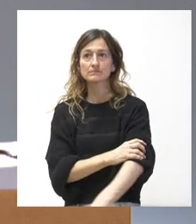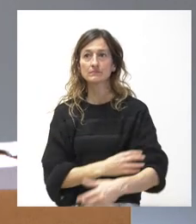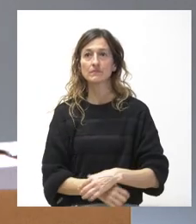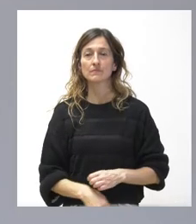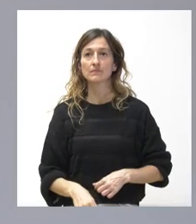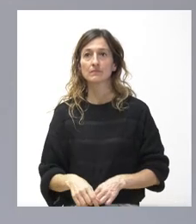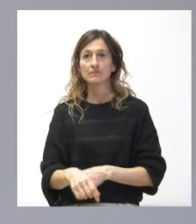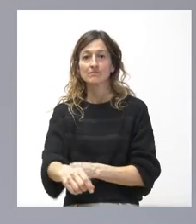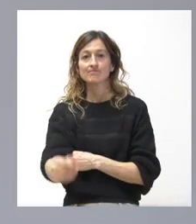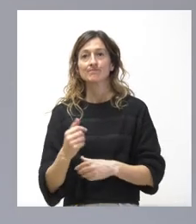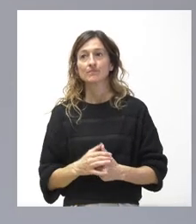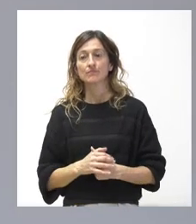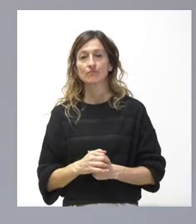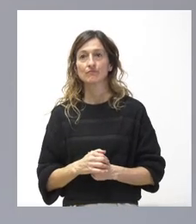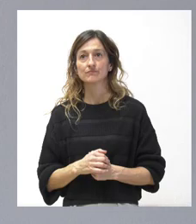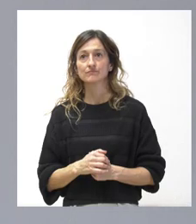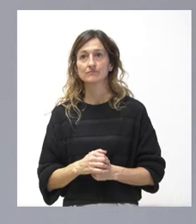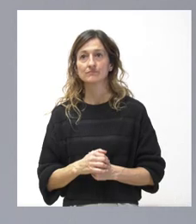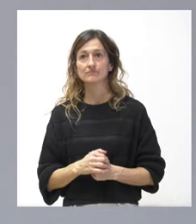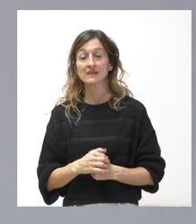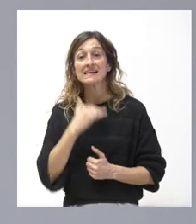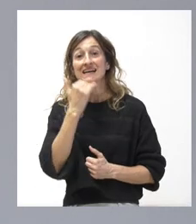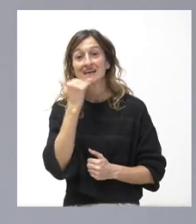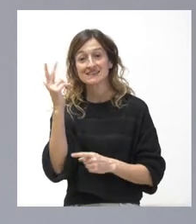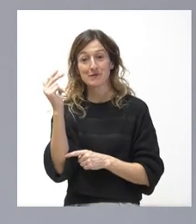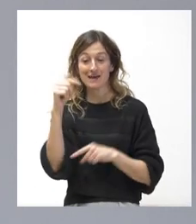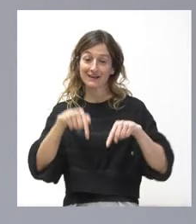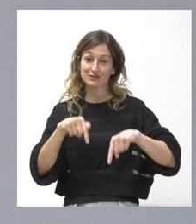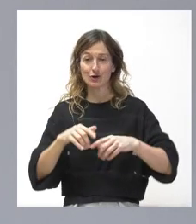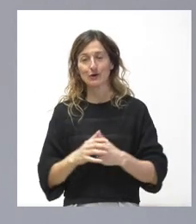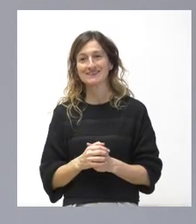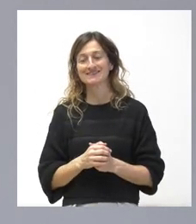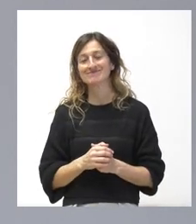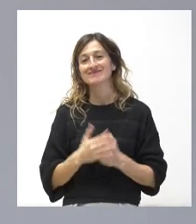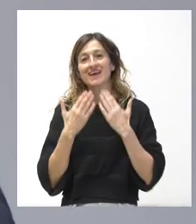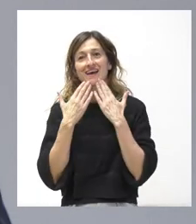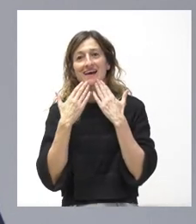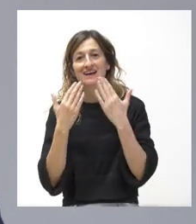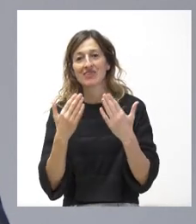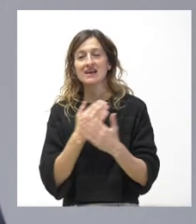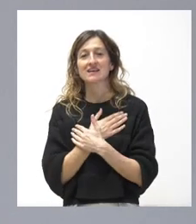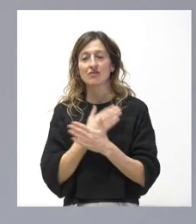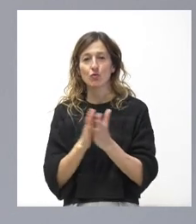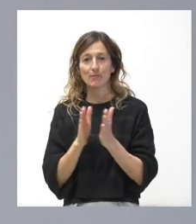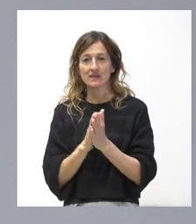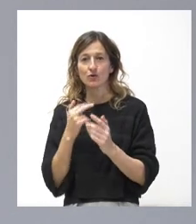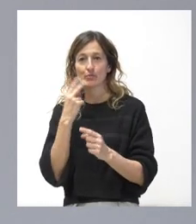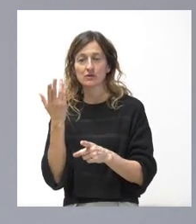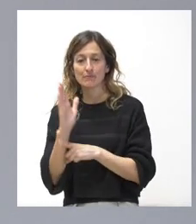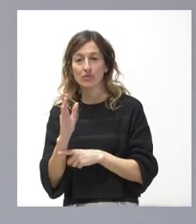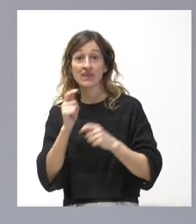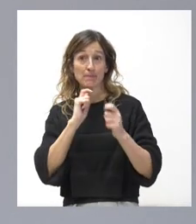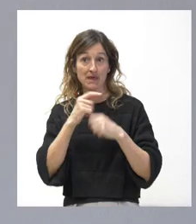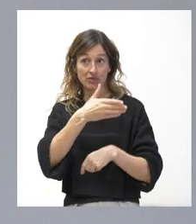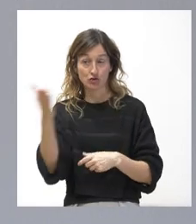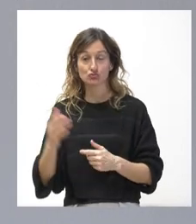Bueno, pues muchas gracias. Es que es casi viernes, ¿eh? Gracias, querido portavoz, compañero y a los medios. Bueno, pues